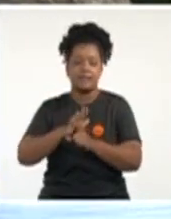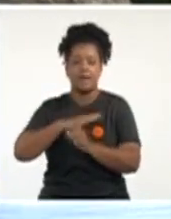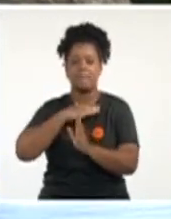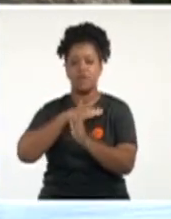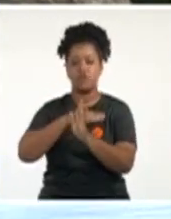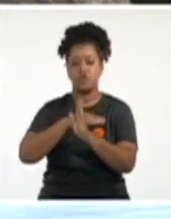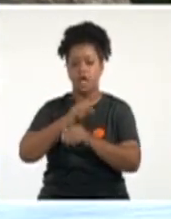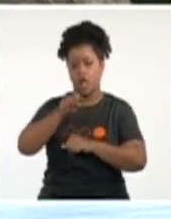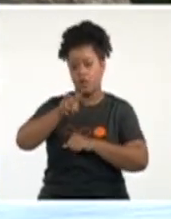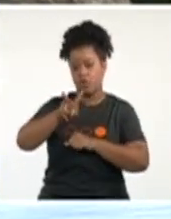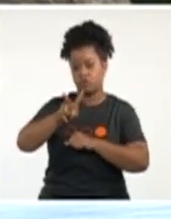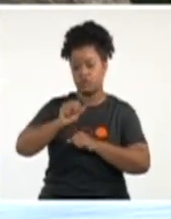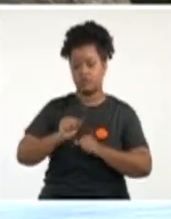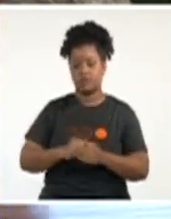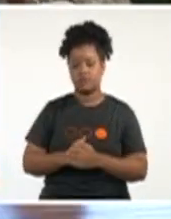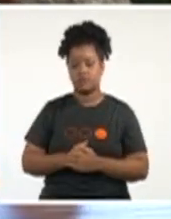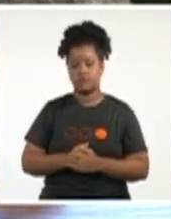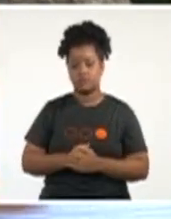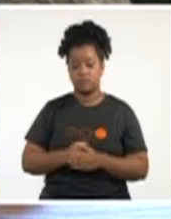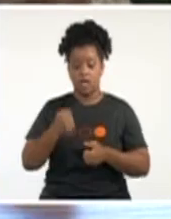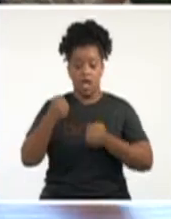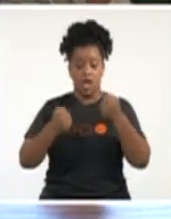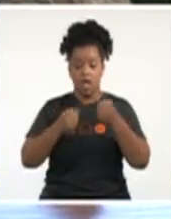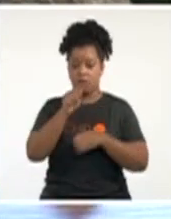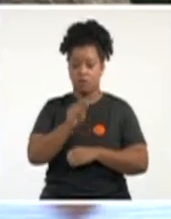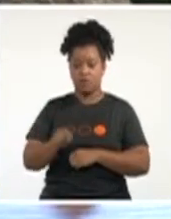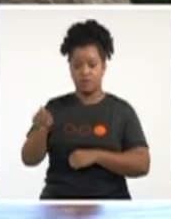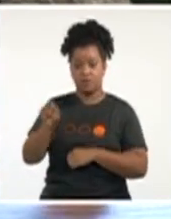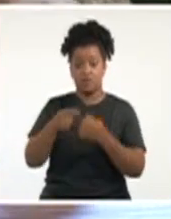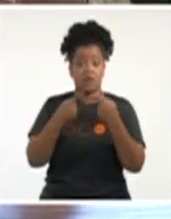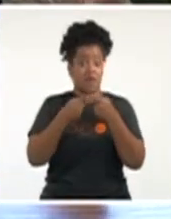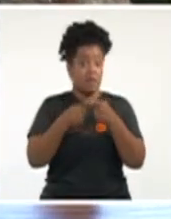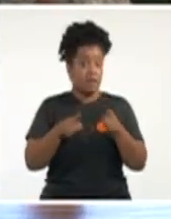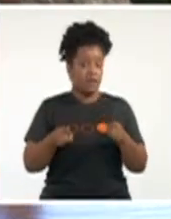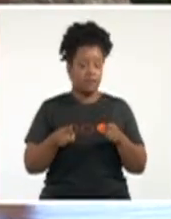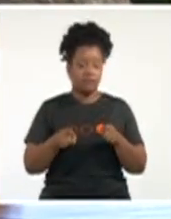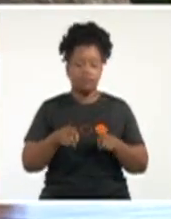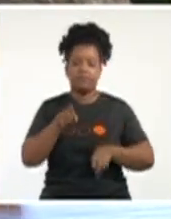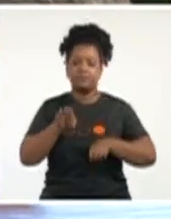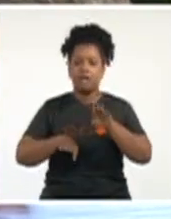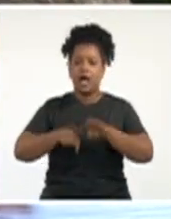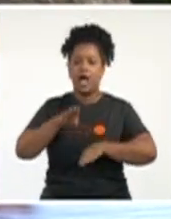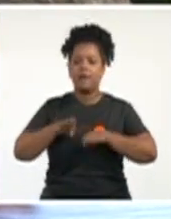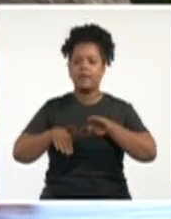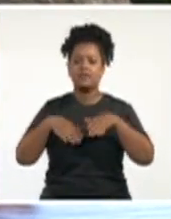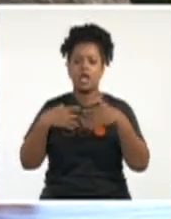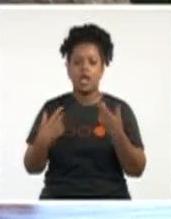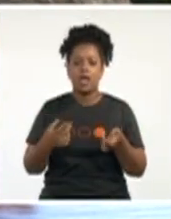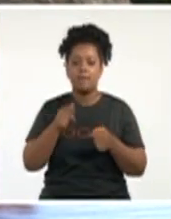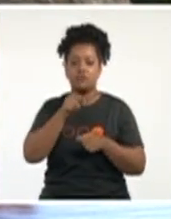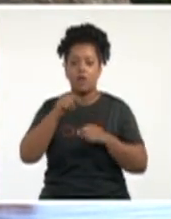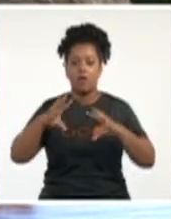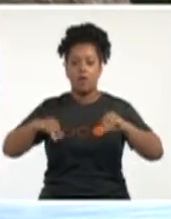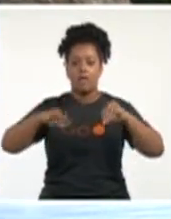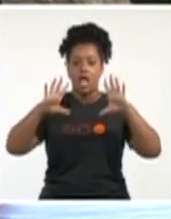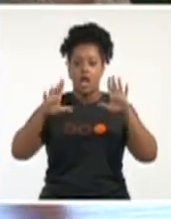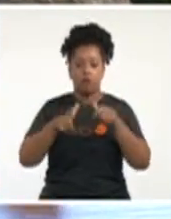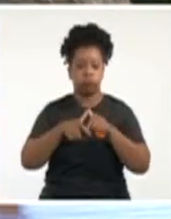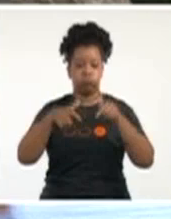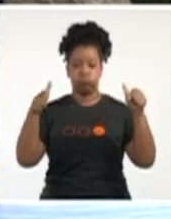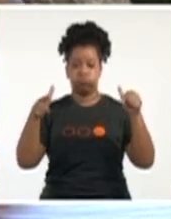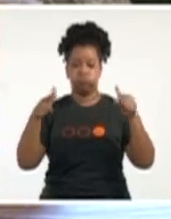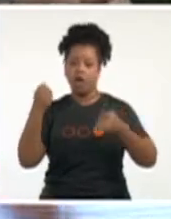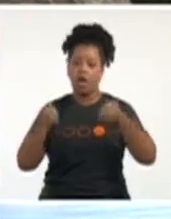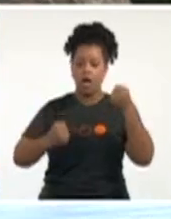nadie puede circular. Pero esto a veces genera que masivamente todo el mundo salga por la mañana a